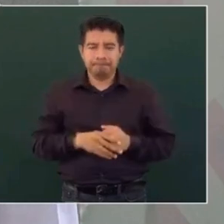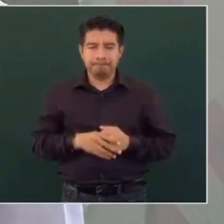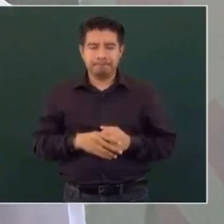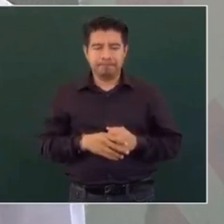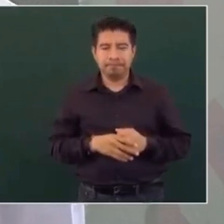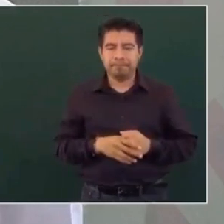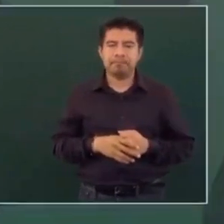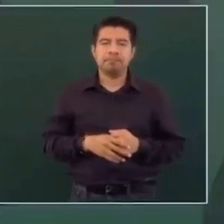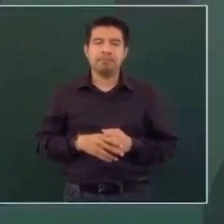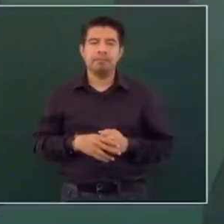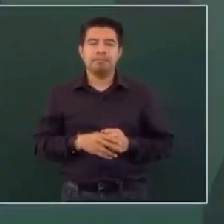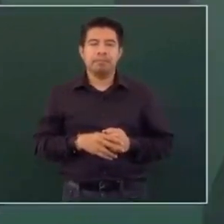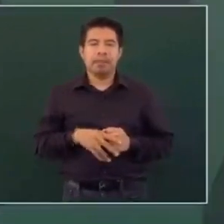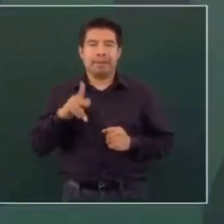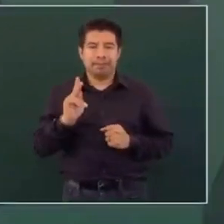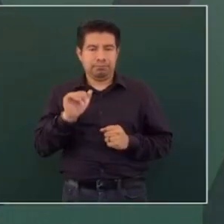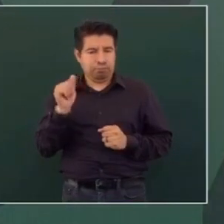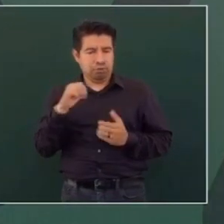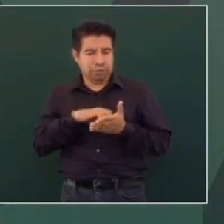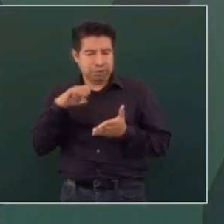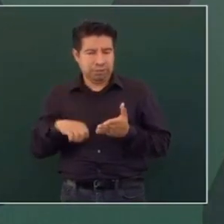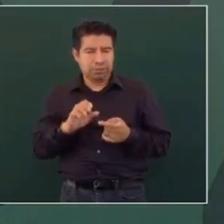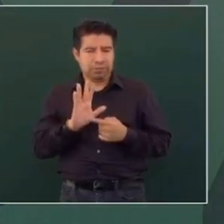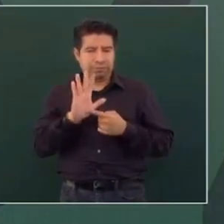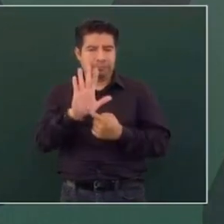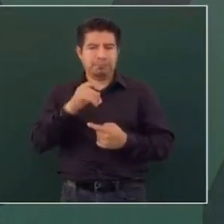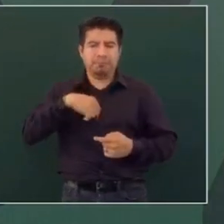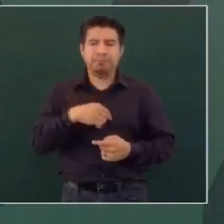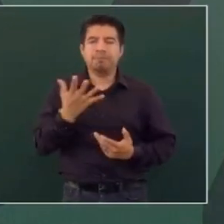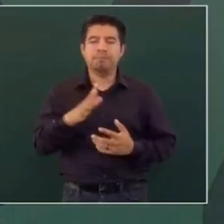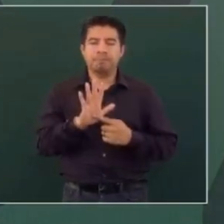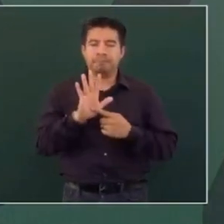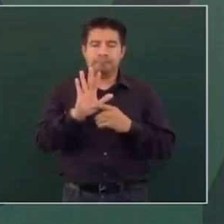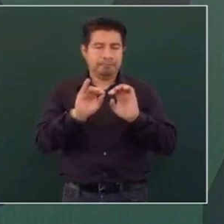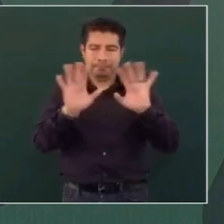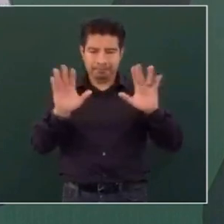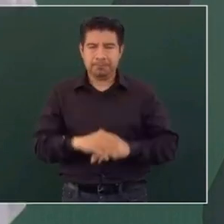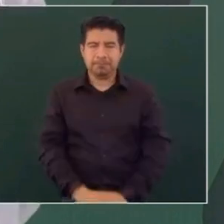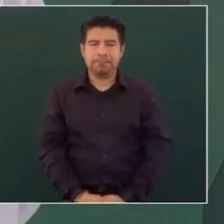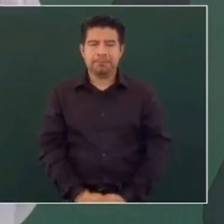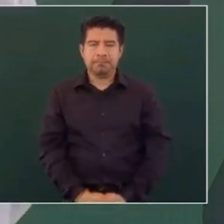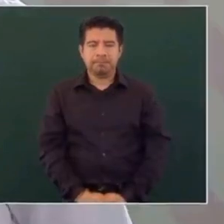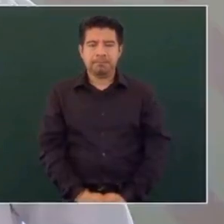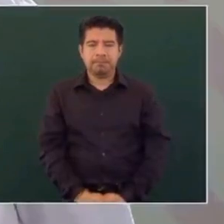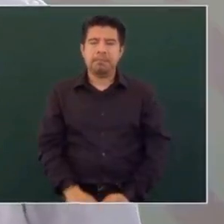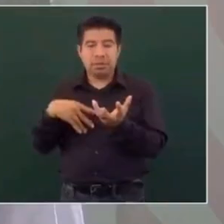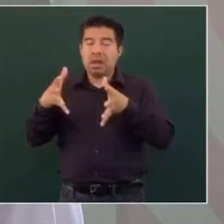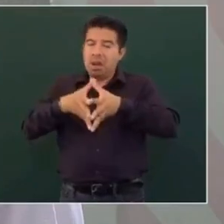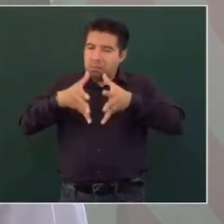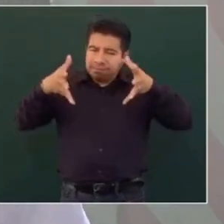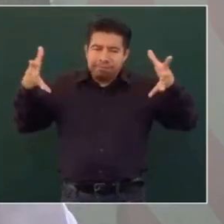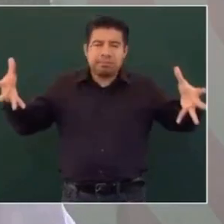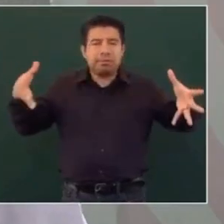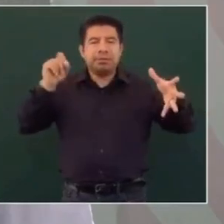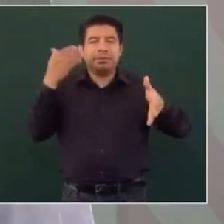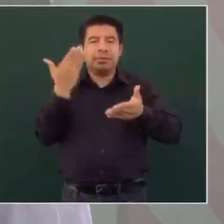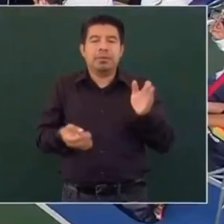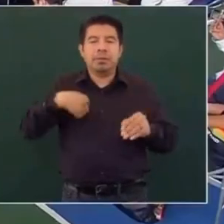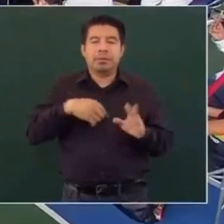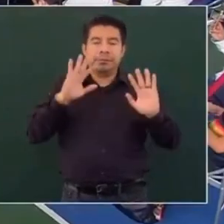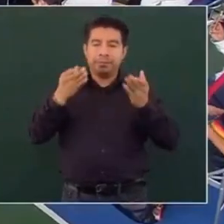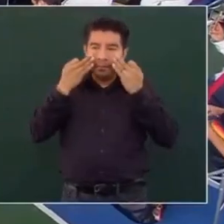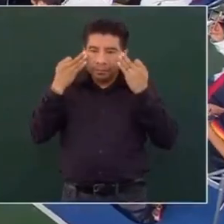un ejemplo bastante ilustrativo es lo de Ococingo. Y ahí vemos